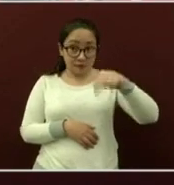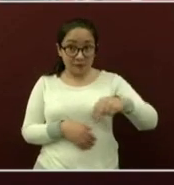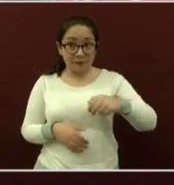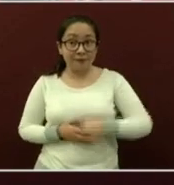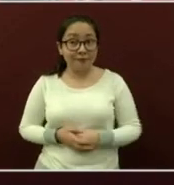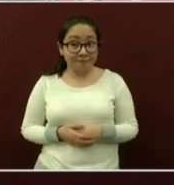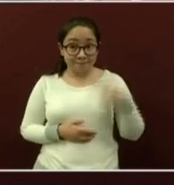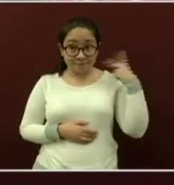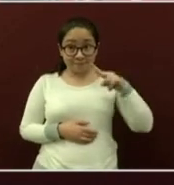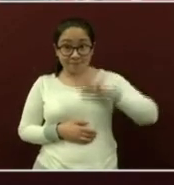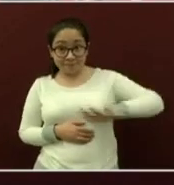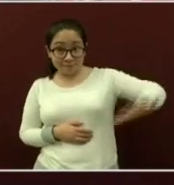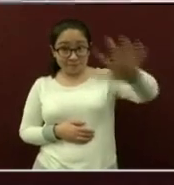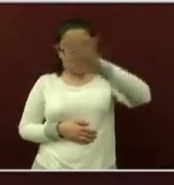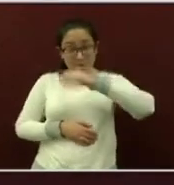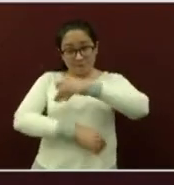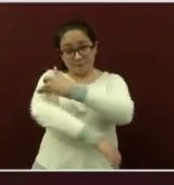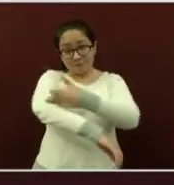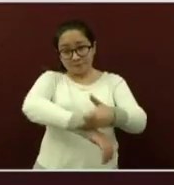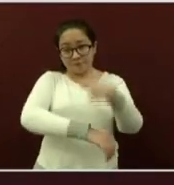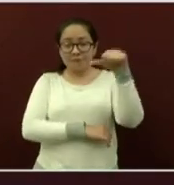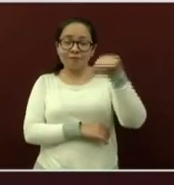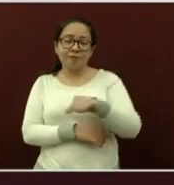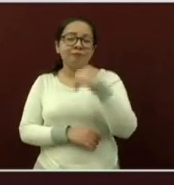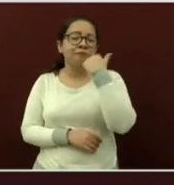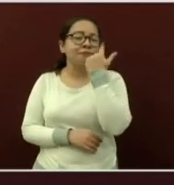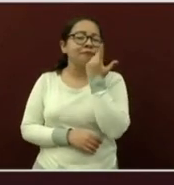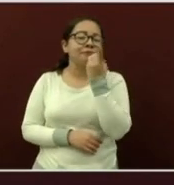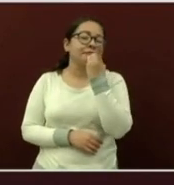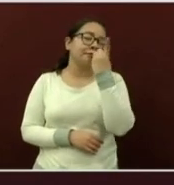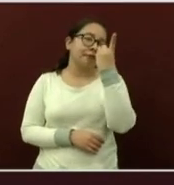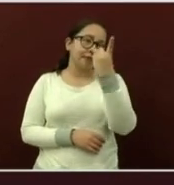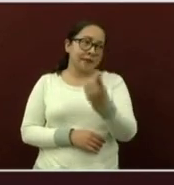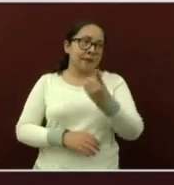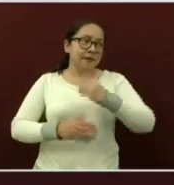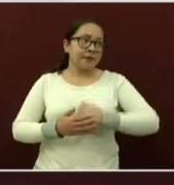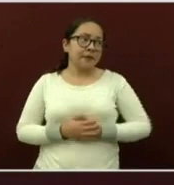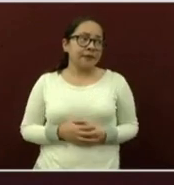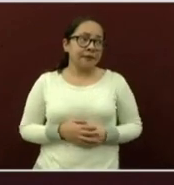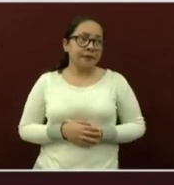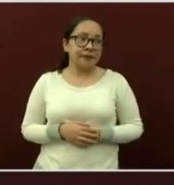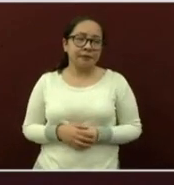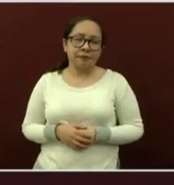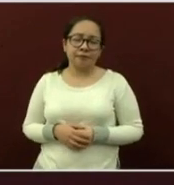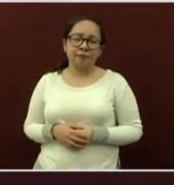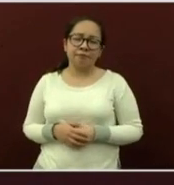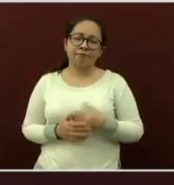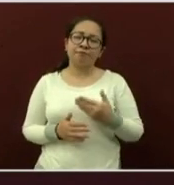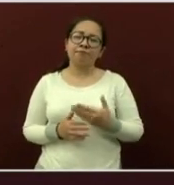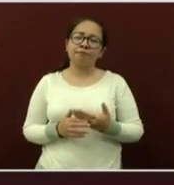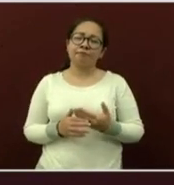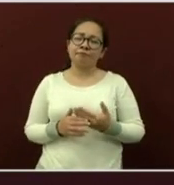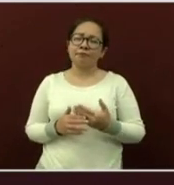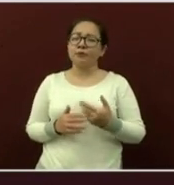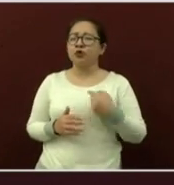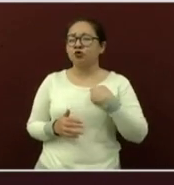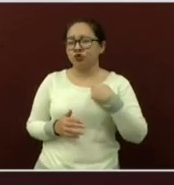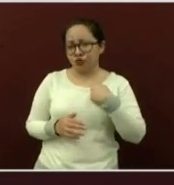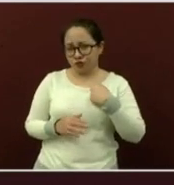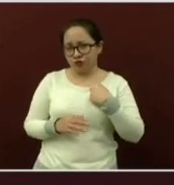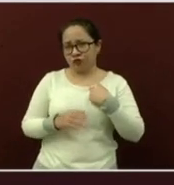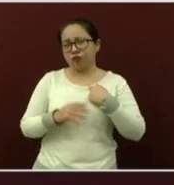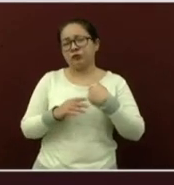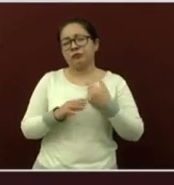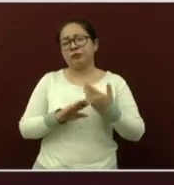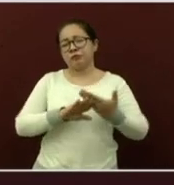veracruzana, esta noche quiero compartirles que en los recorridos que realicé por diferentes